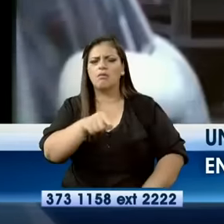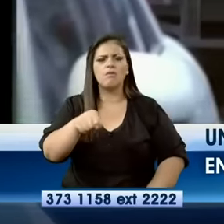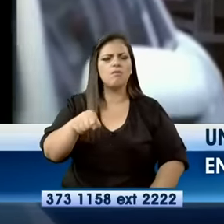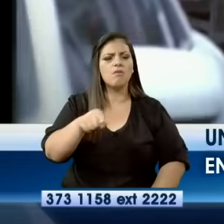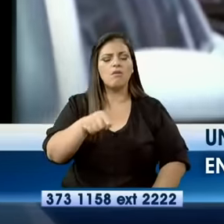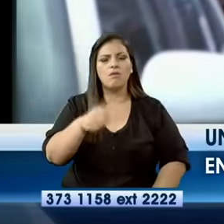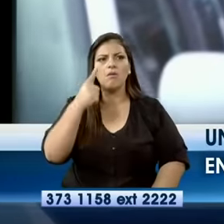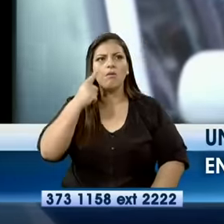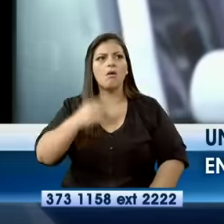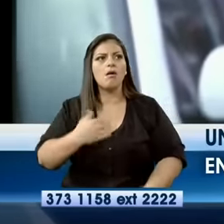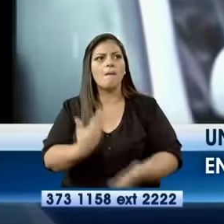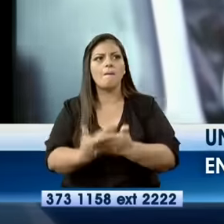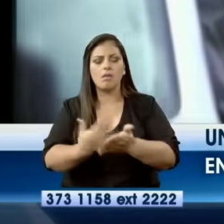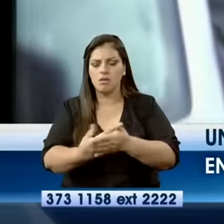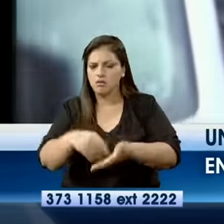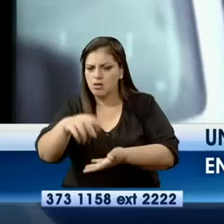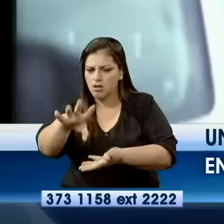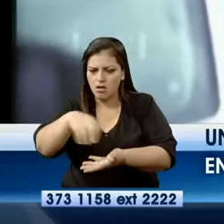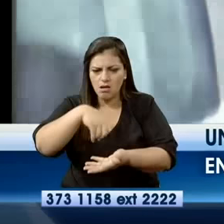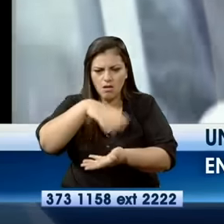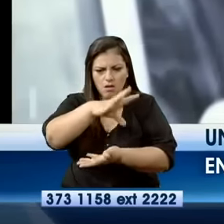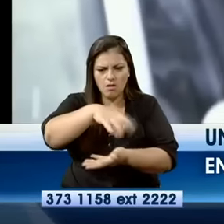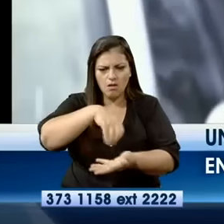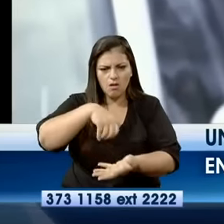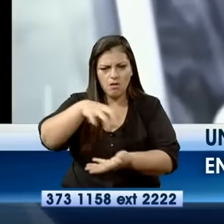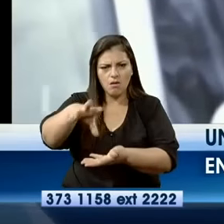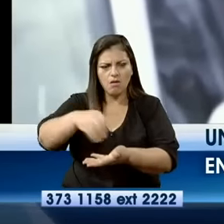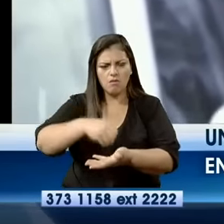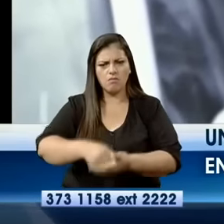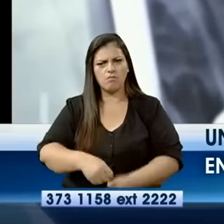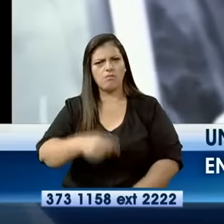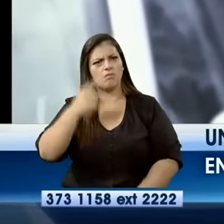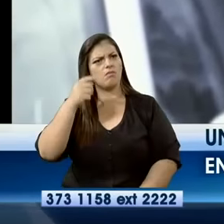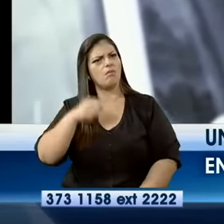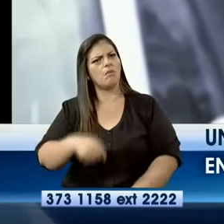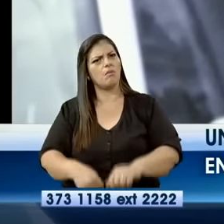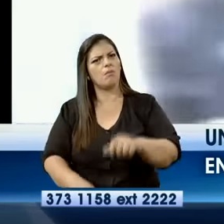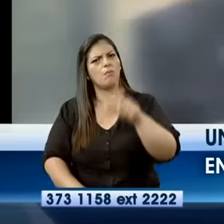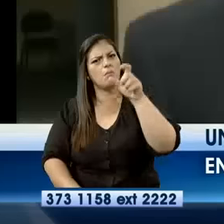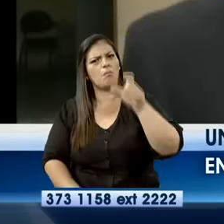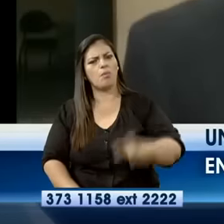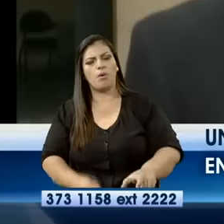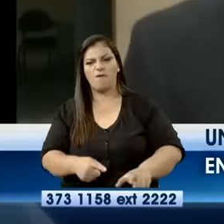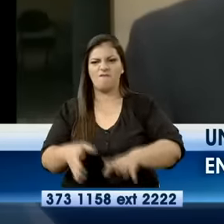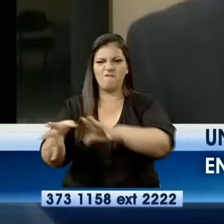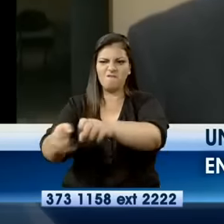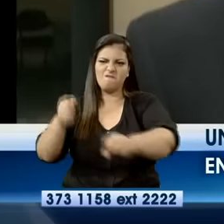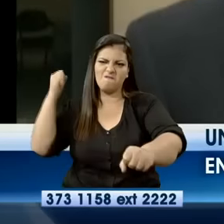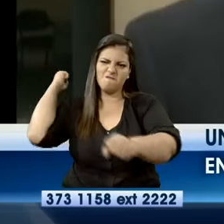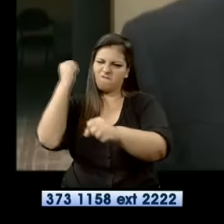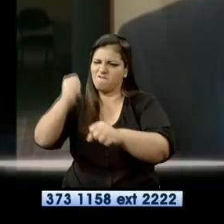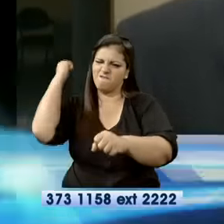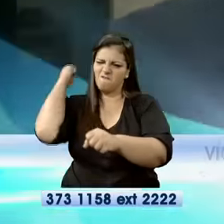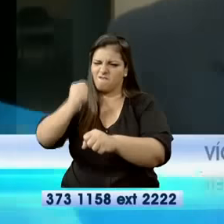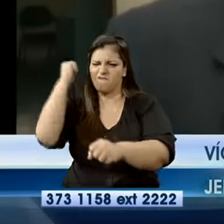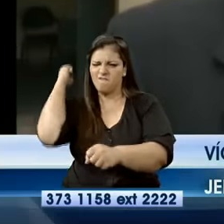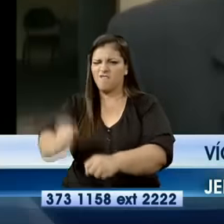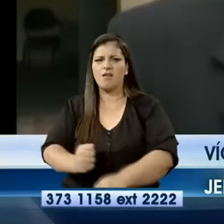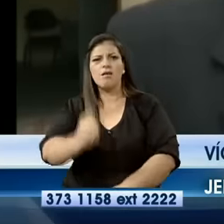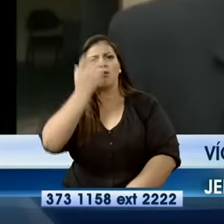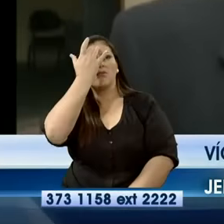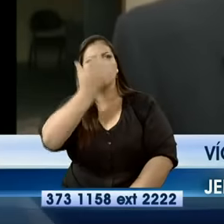pruebas que posiblemente revelarían las causas que motivaron al autor a cometer este hecho de sangre. Al momento no eran detenidos, pero se hicieron